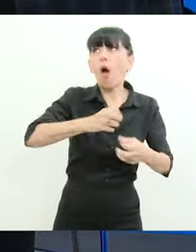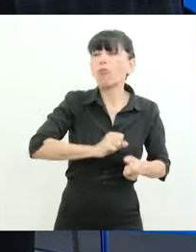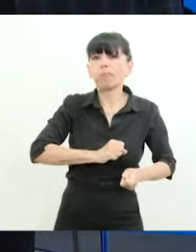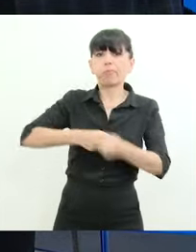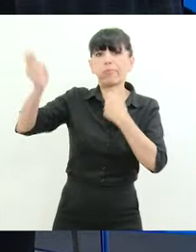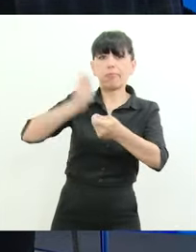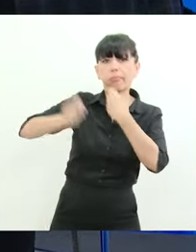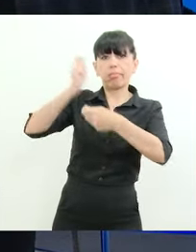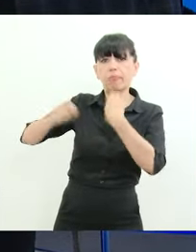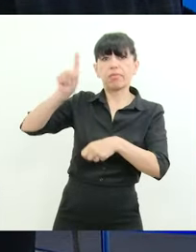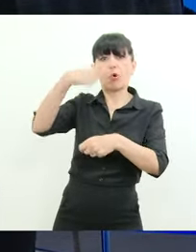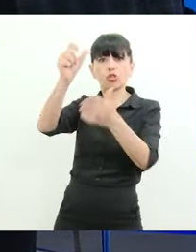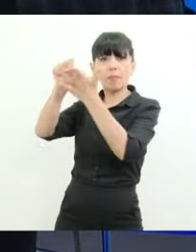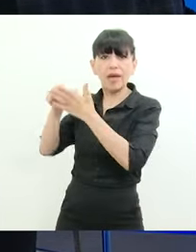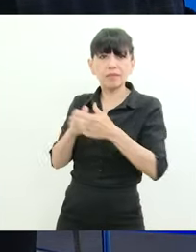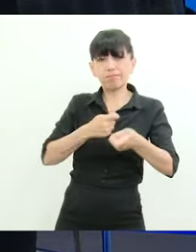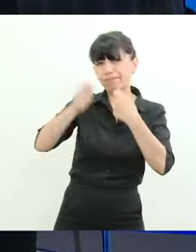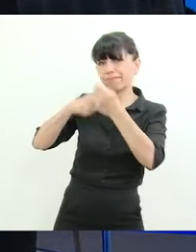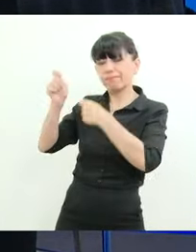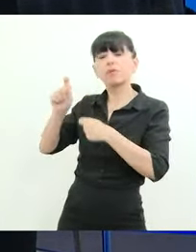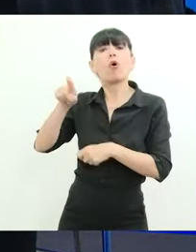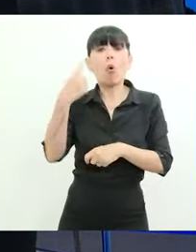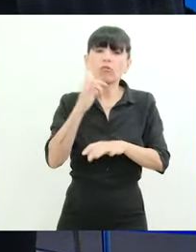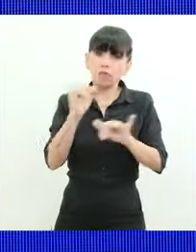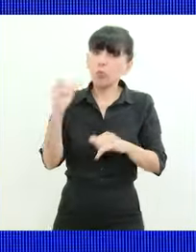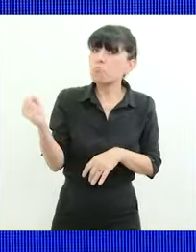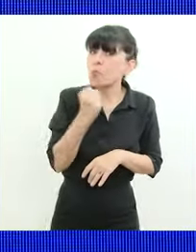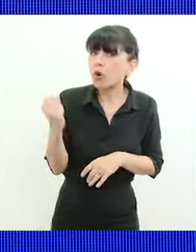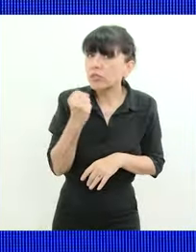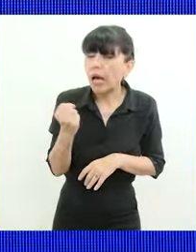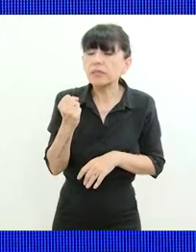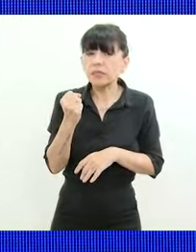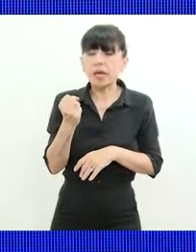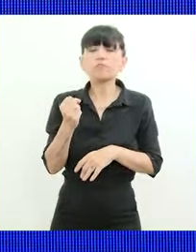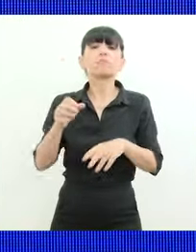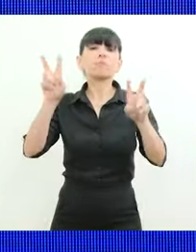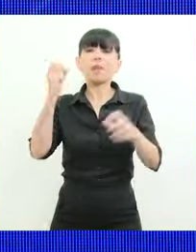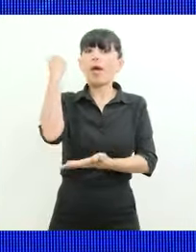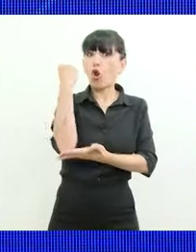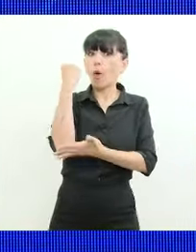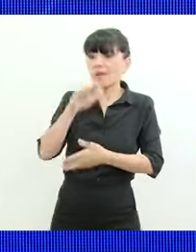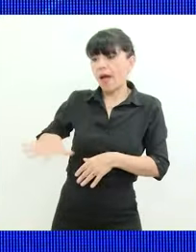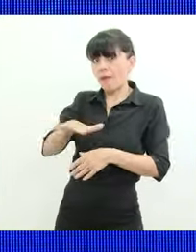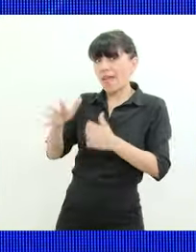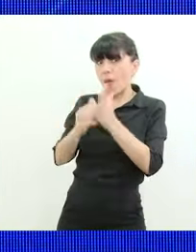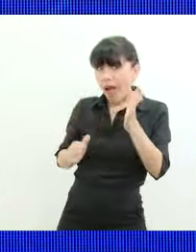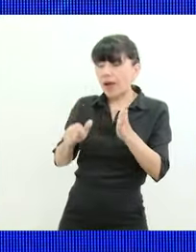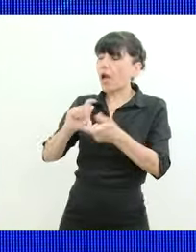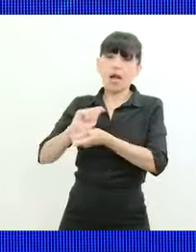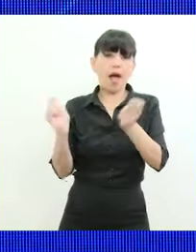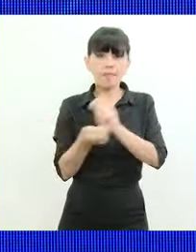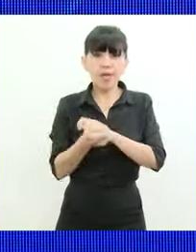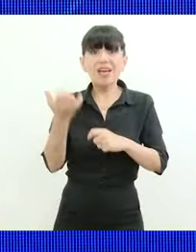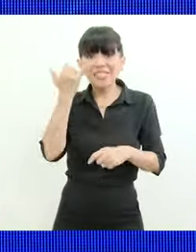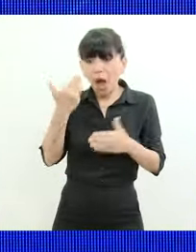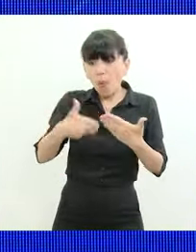Y creo que además hay otro dato significativo que cambia la matriz económica del puerto de Bahía Blanca. Ya estamos terminando,